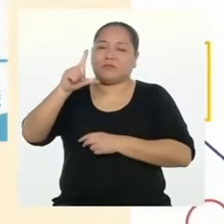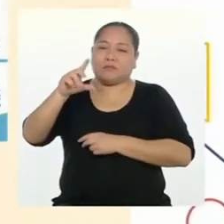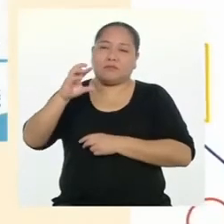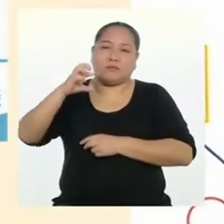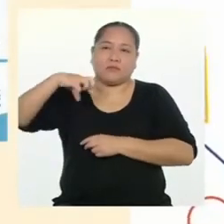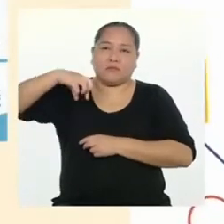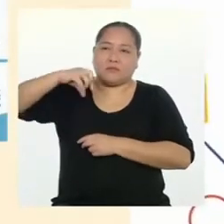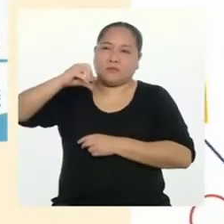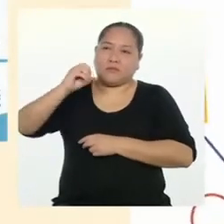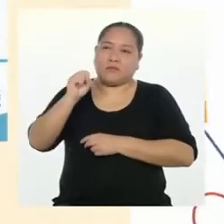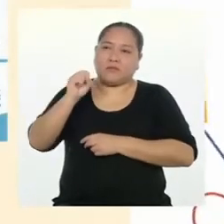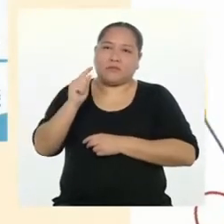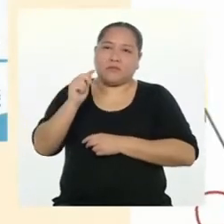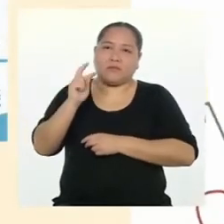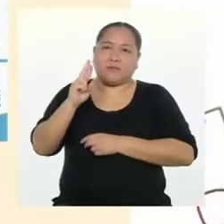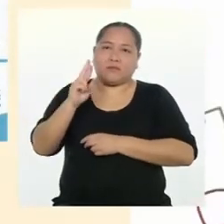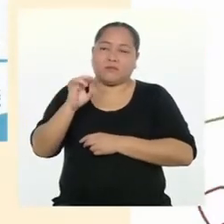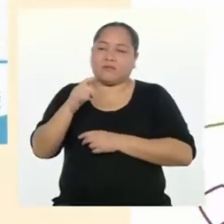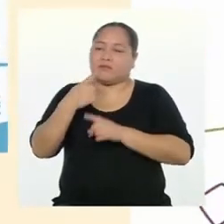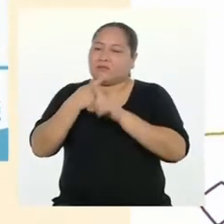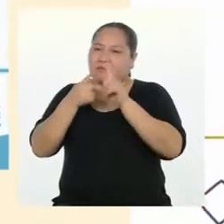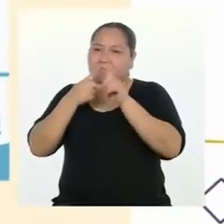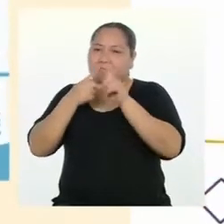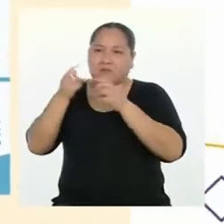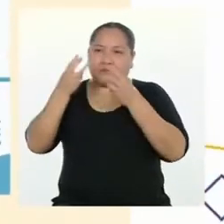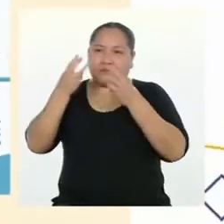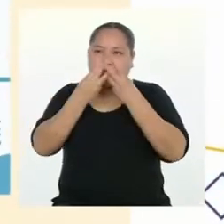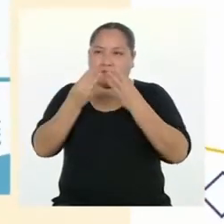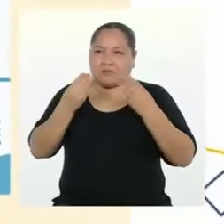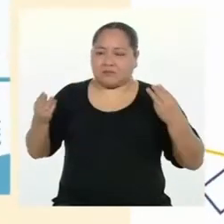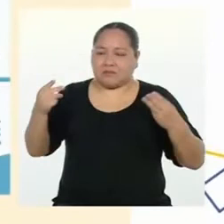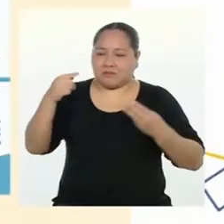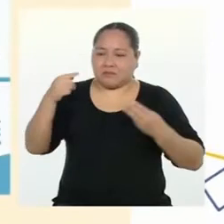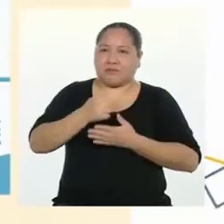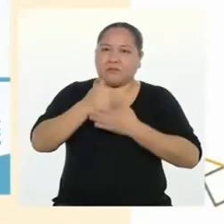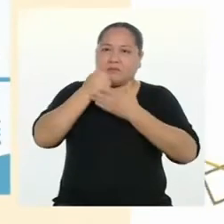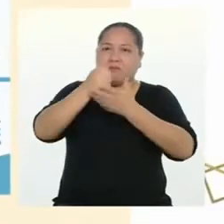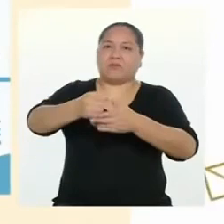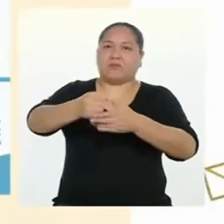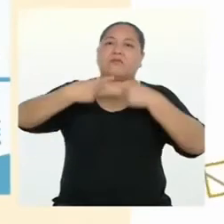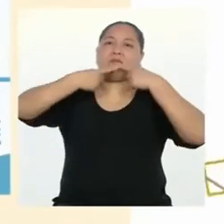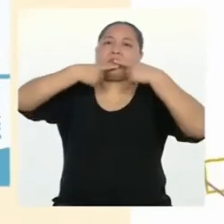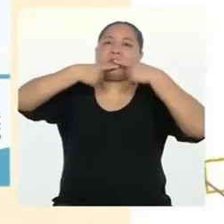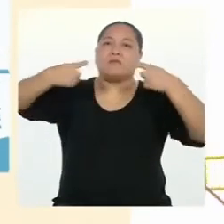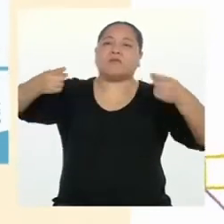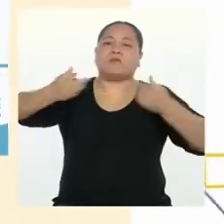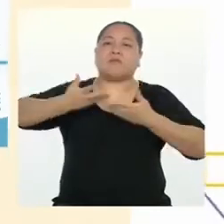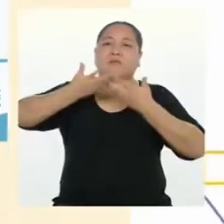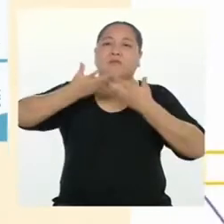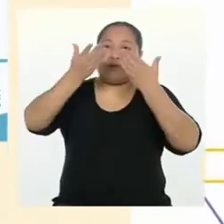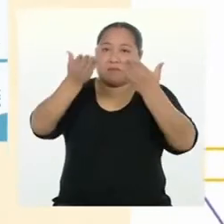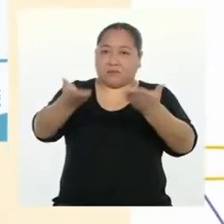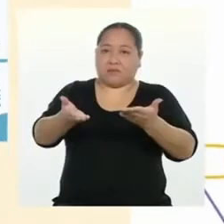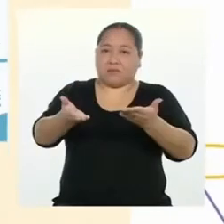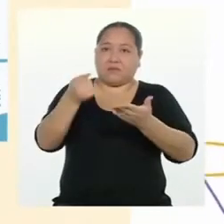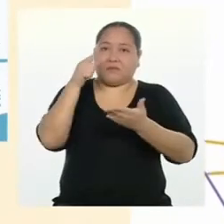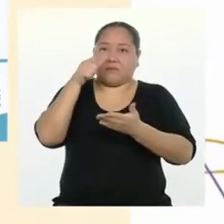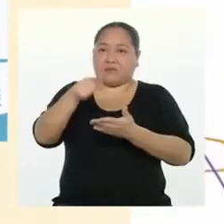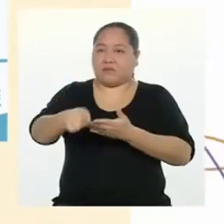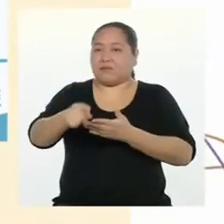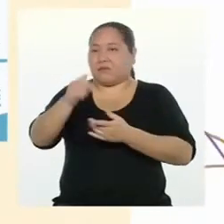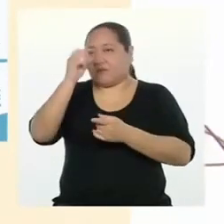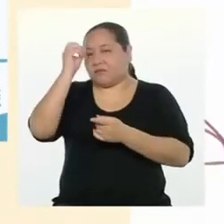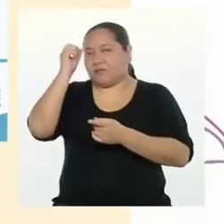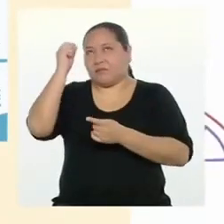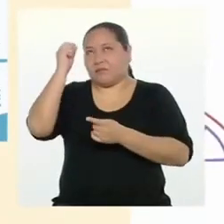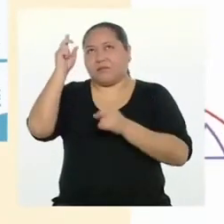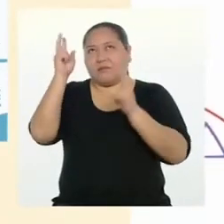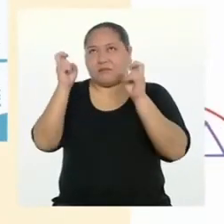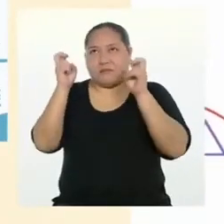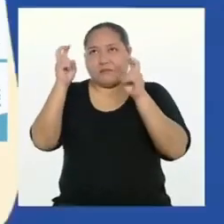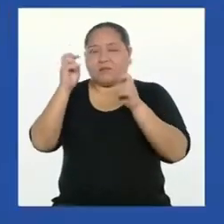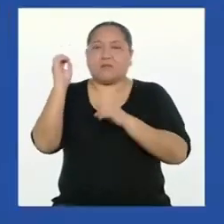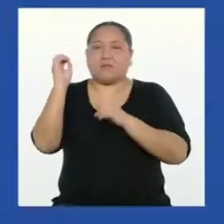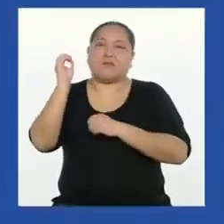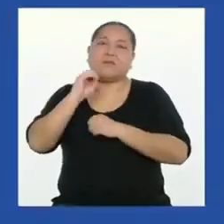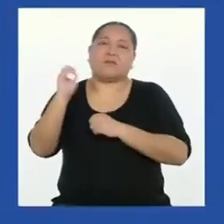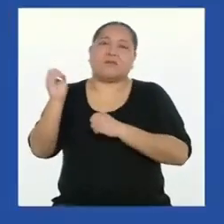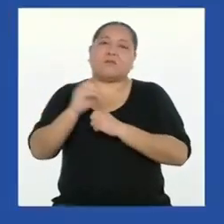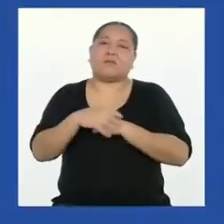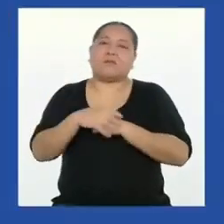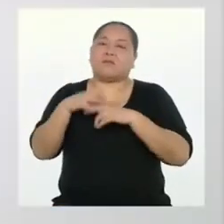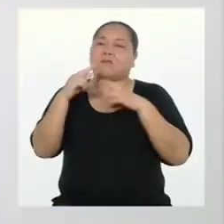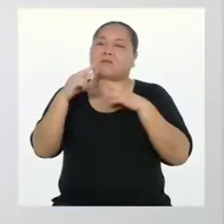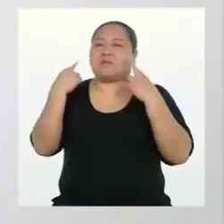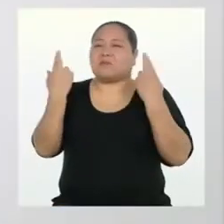cartón u otro material que sirve para anunciar o dar información sobre algo o sobre algún evento.